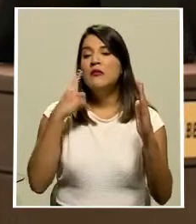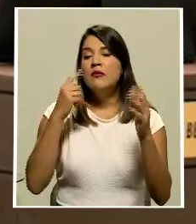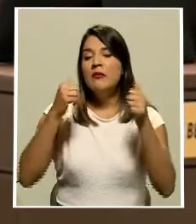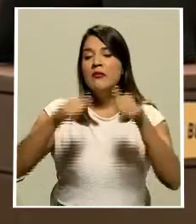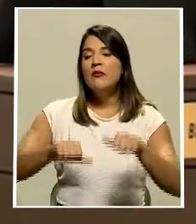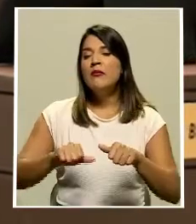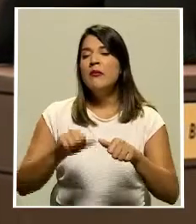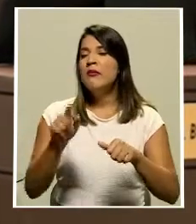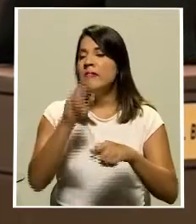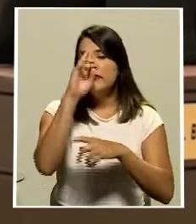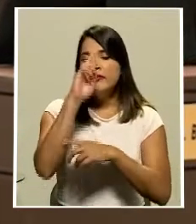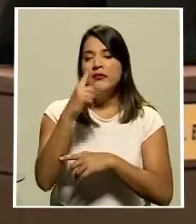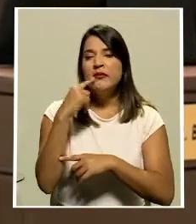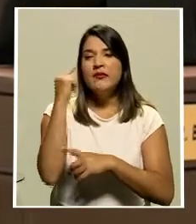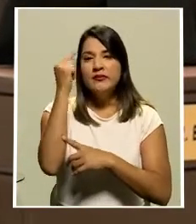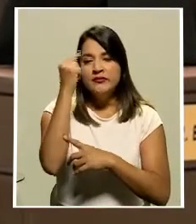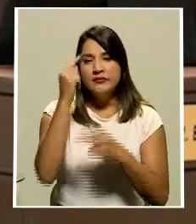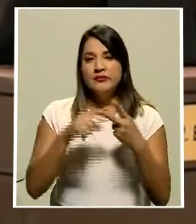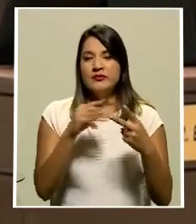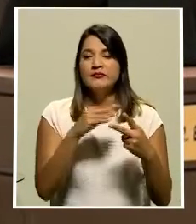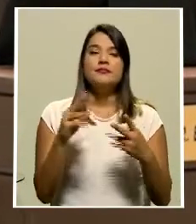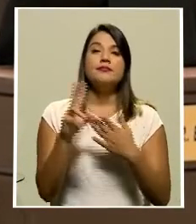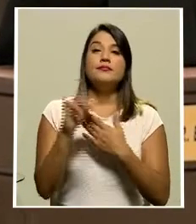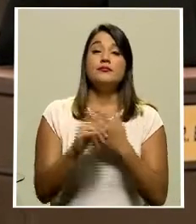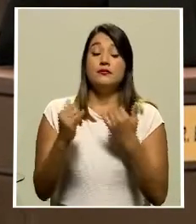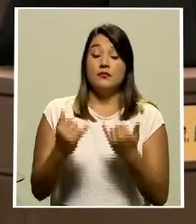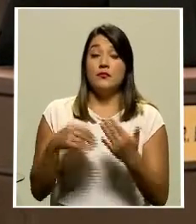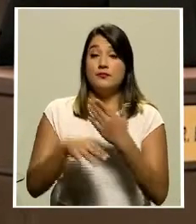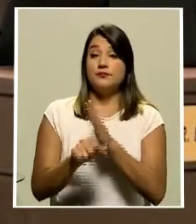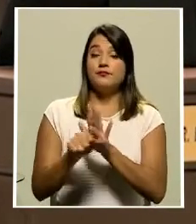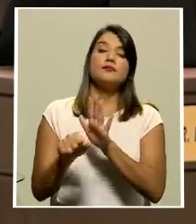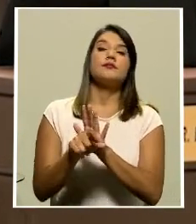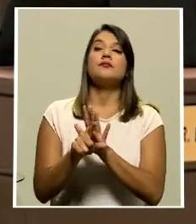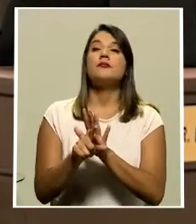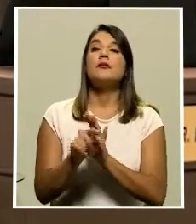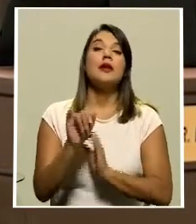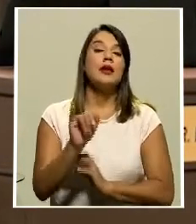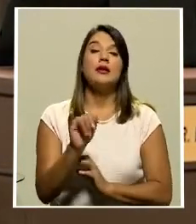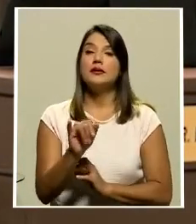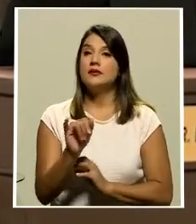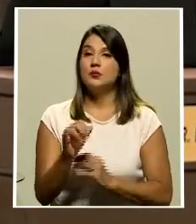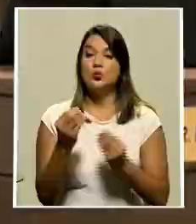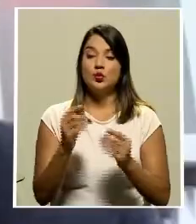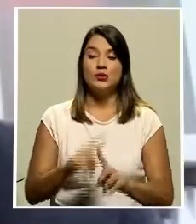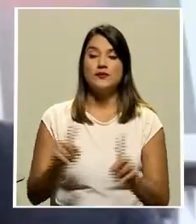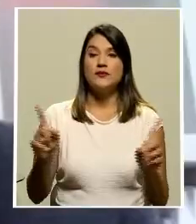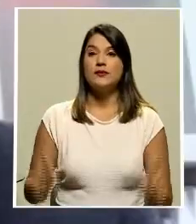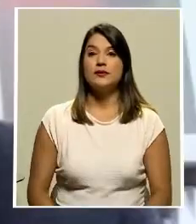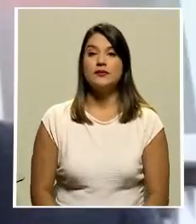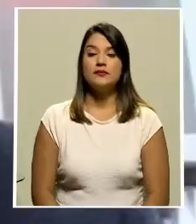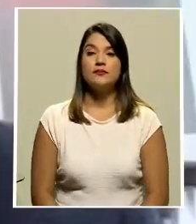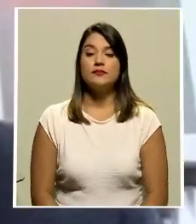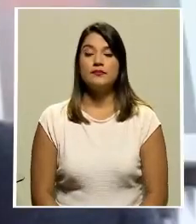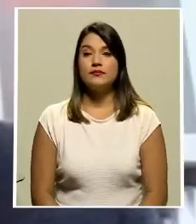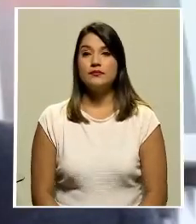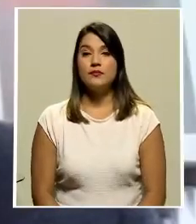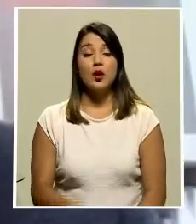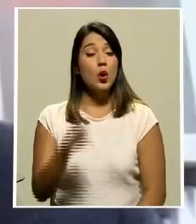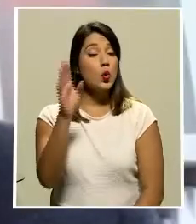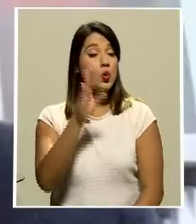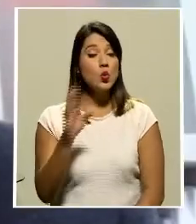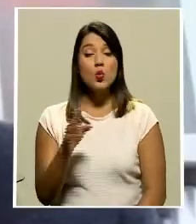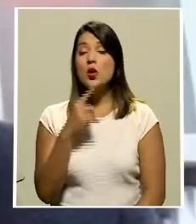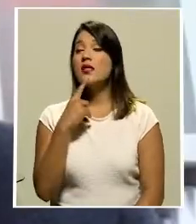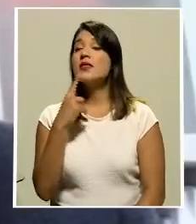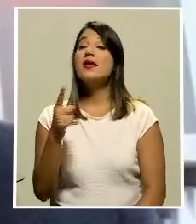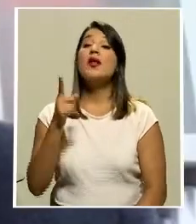violentados por el gobierno y que el proyecto que está en la asamblea legislativa es totalmente diferente nunca se habló de bajar la base